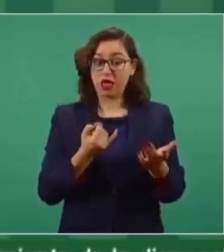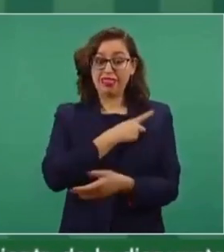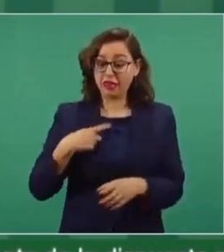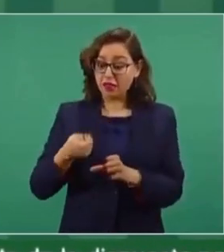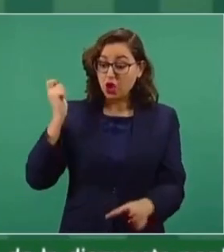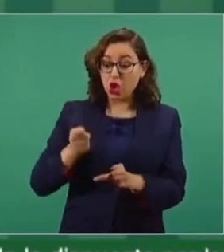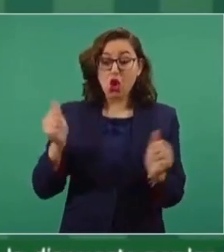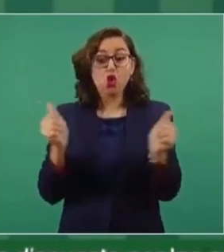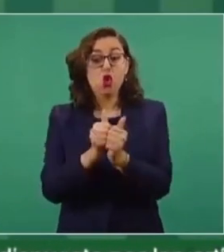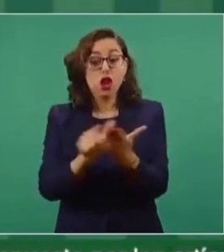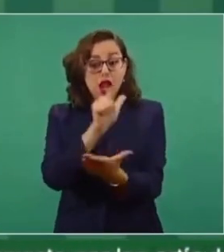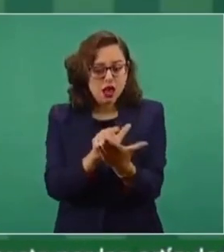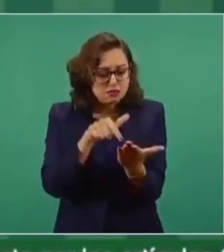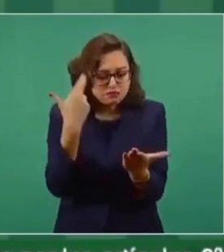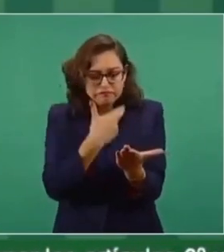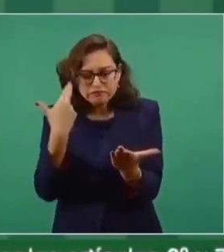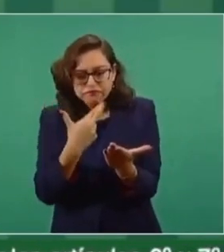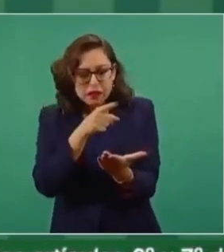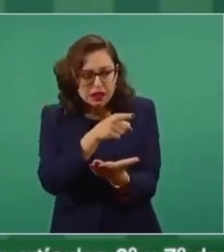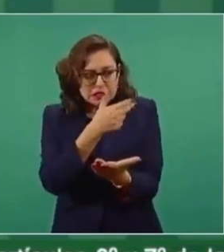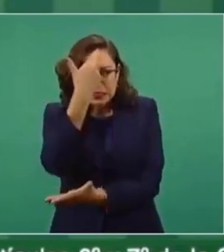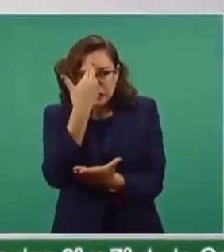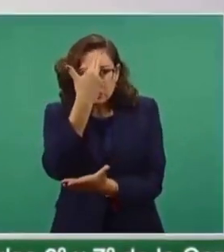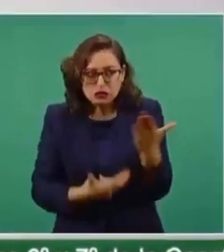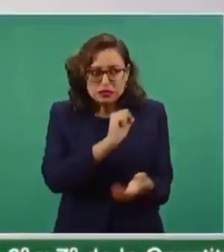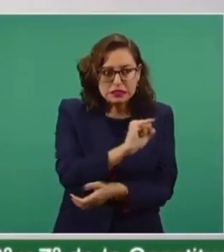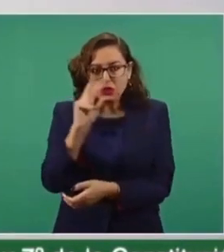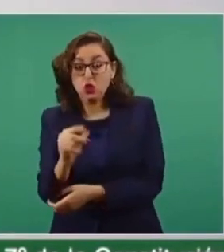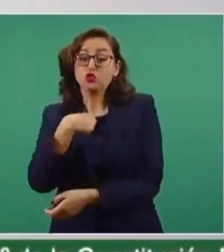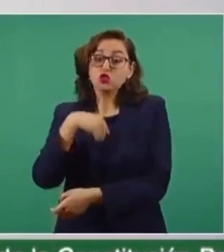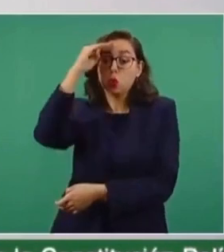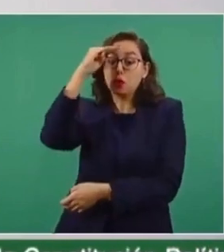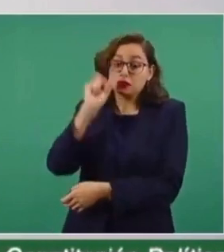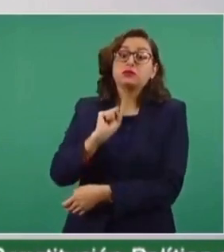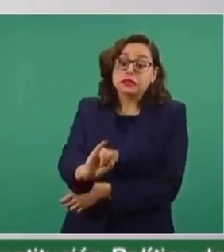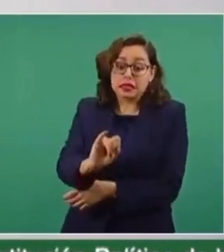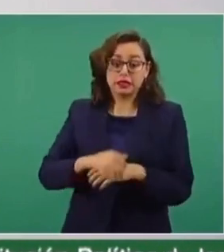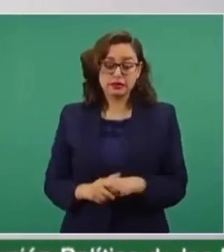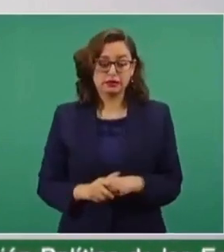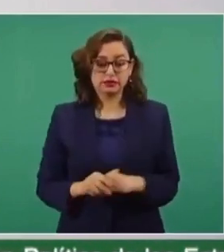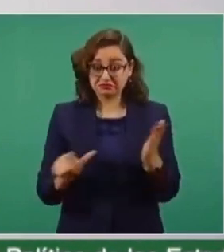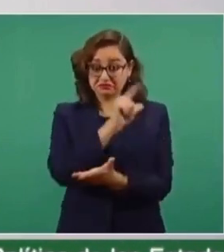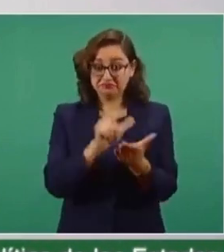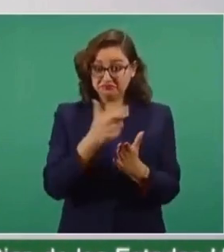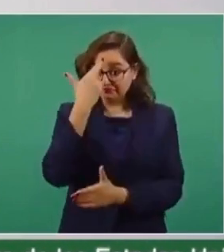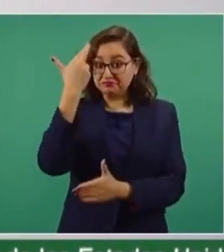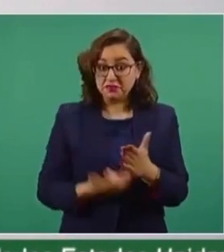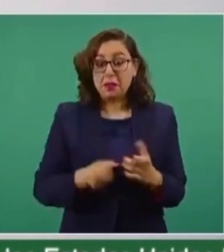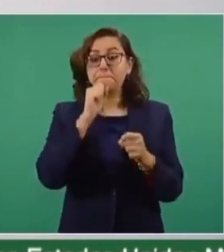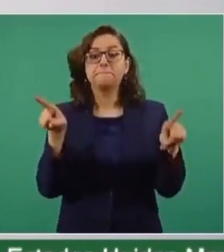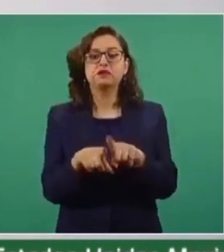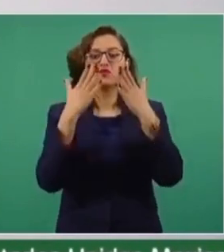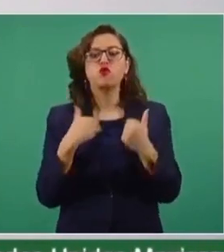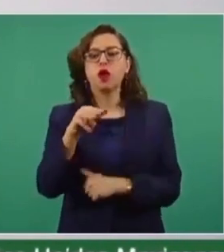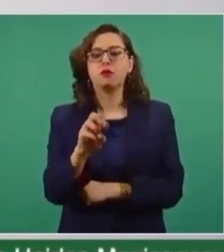si es o no un delito. Yo considero que sí. No solo es una violación legal, es una inmoralidad.